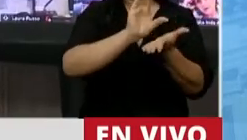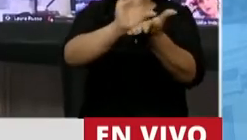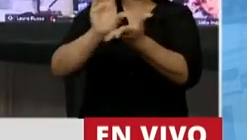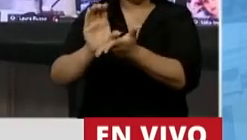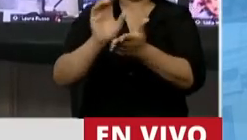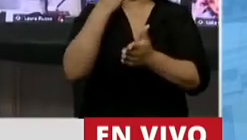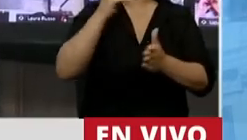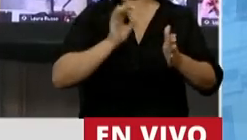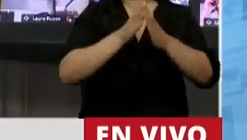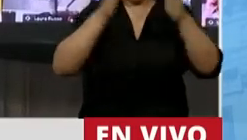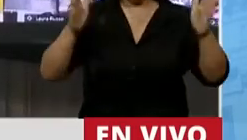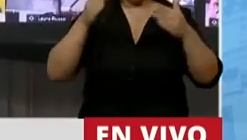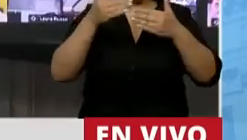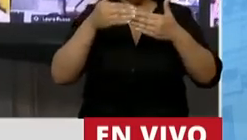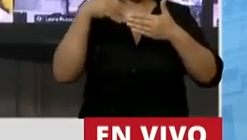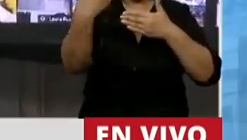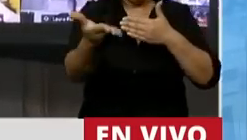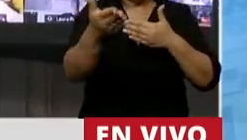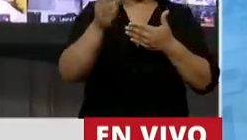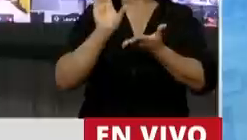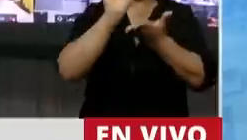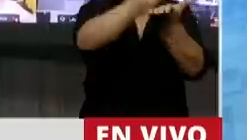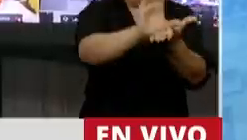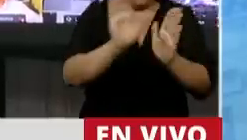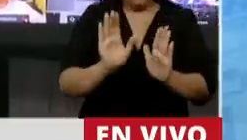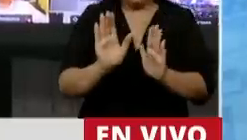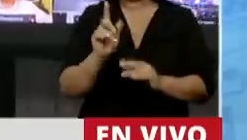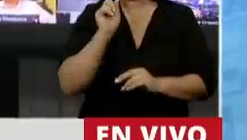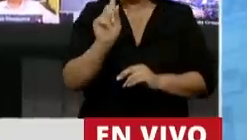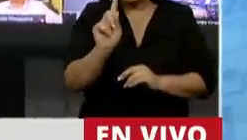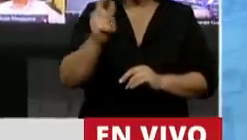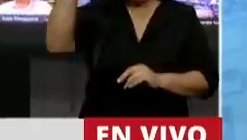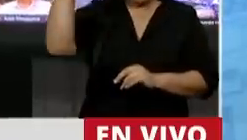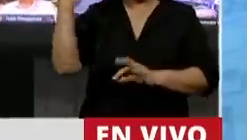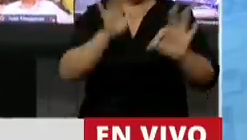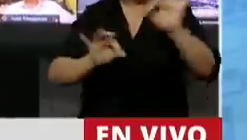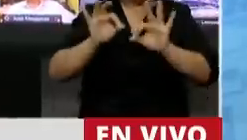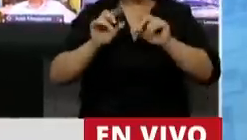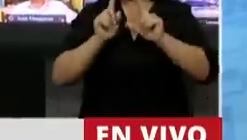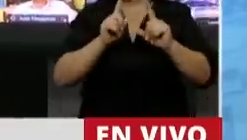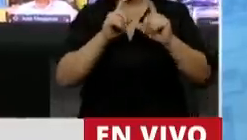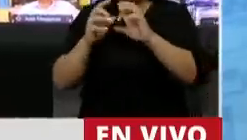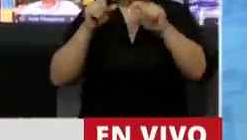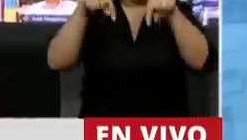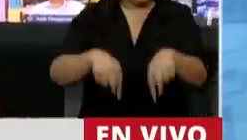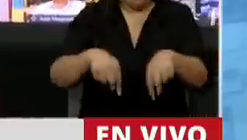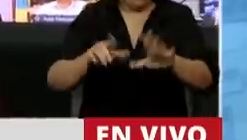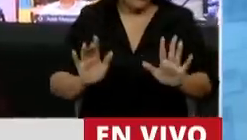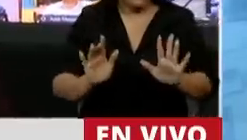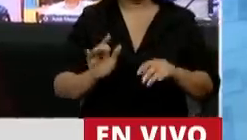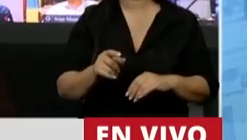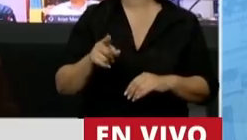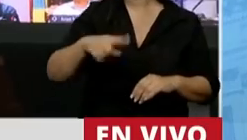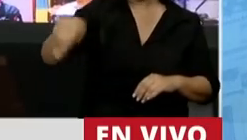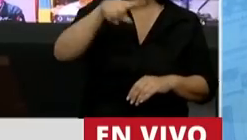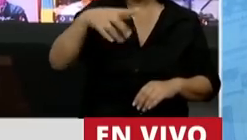de la sanción de la ley, generó exactamente el mismo debate que estamos transitando aquí. Y ustedes van